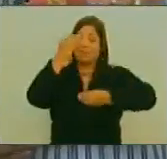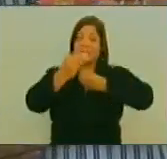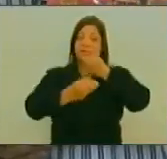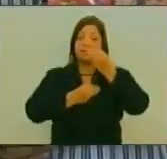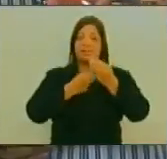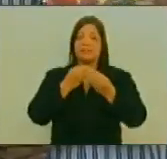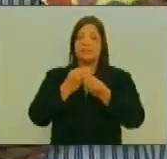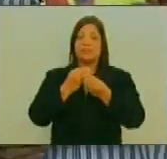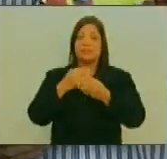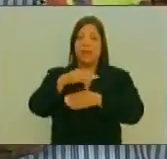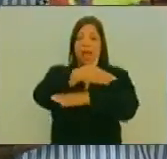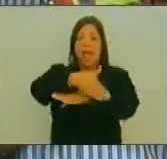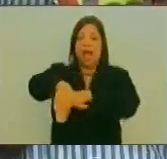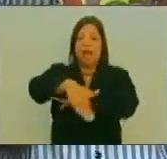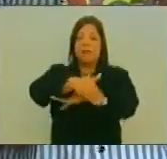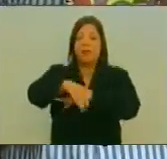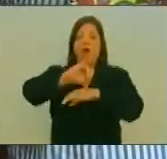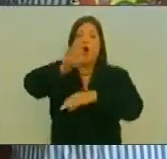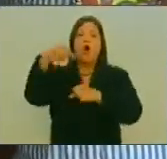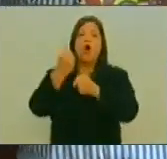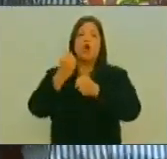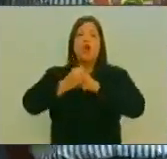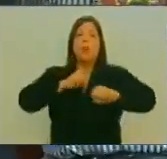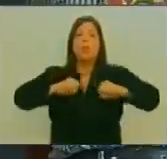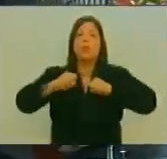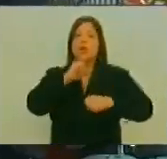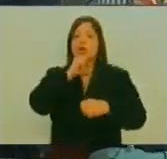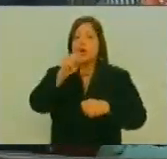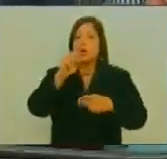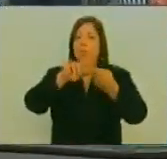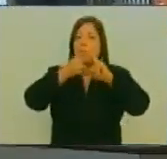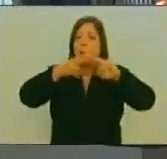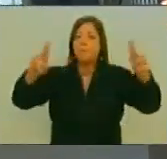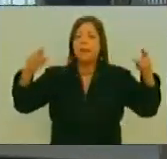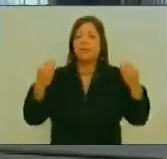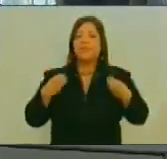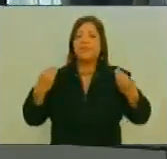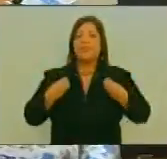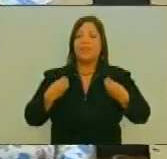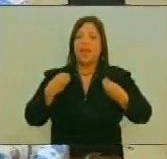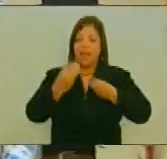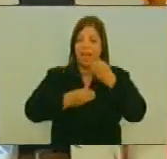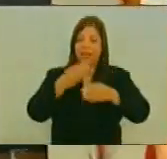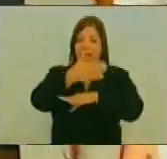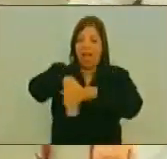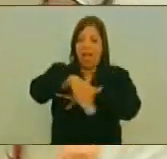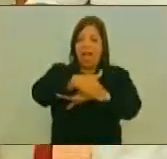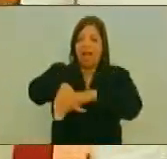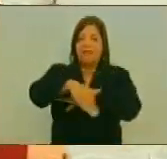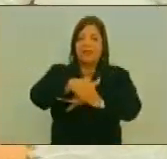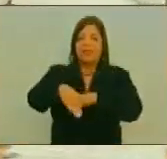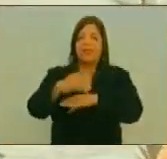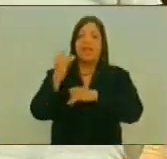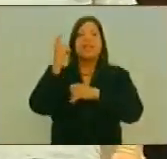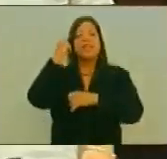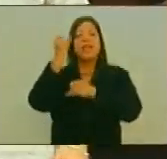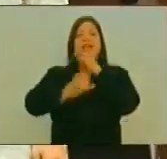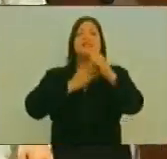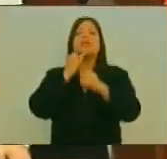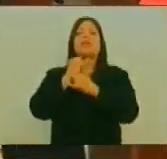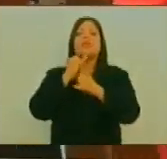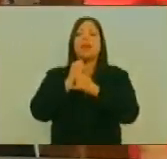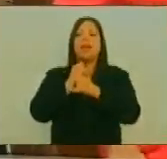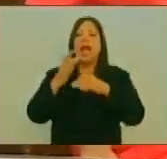En la avenida Bolívar Una jornada Del movimiento Por la paz Y por la vida También En ocasión Del día Internacional Por la paz